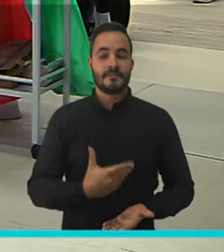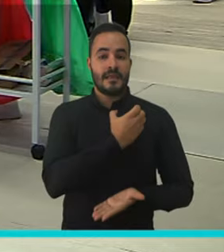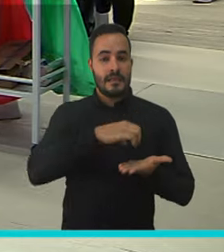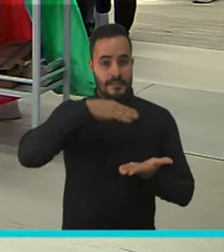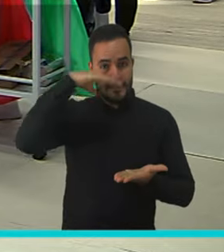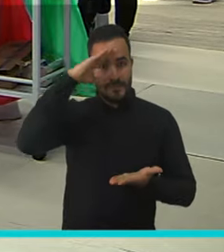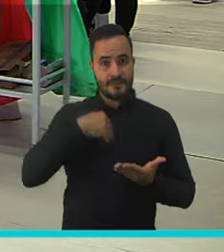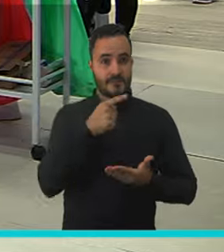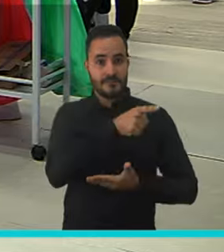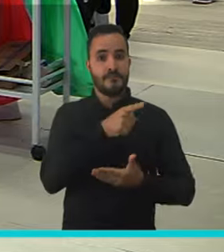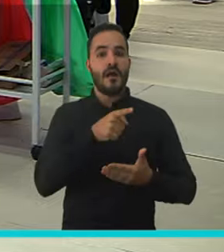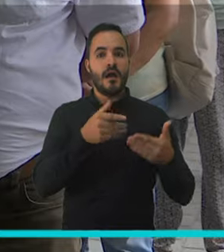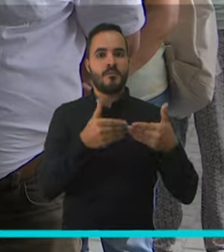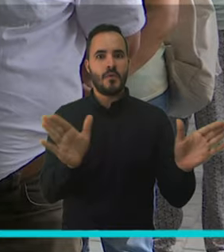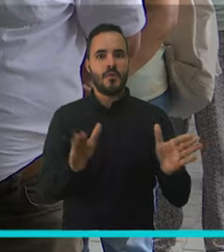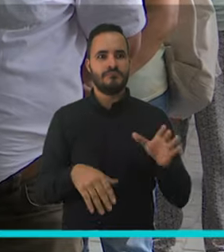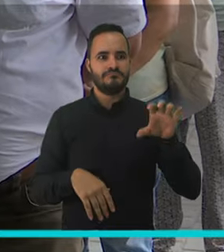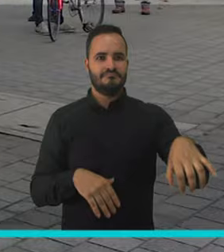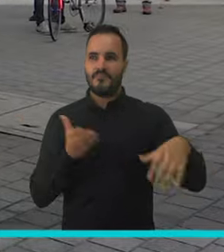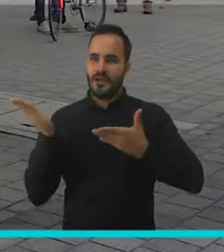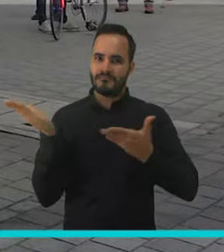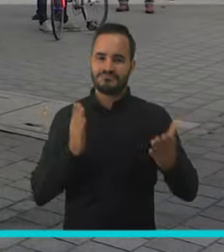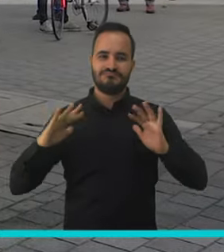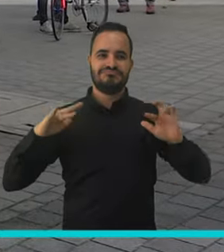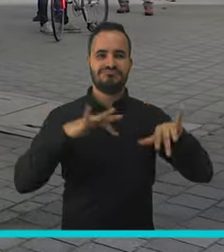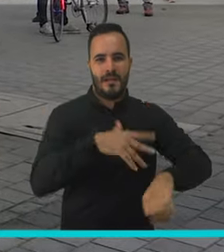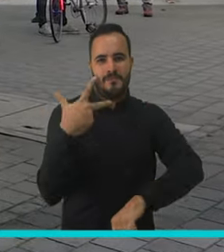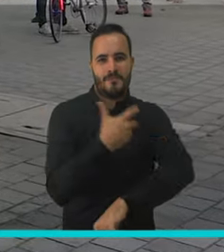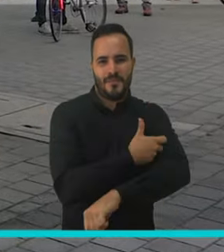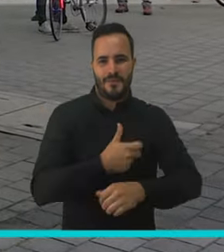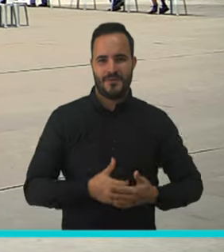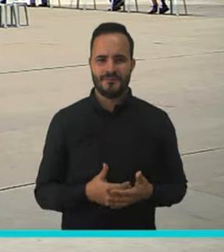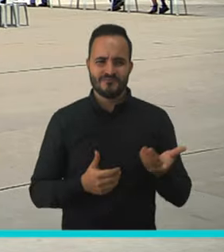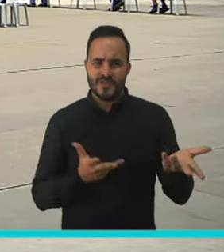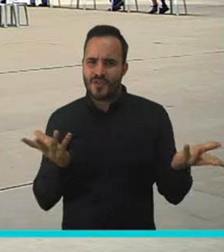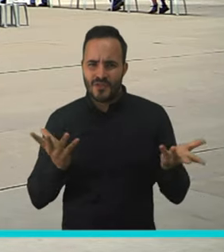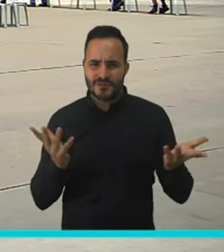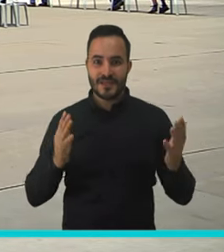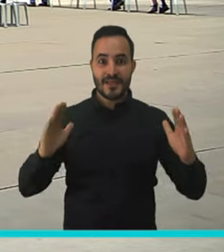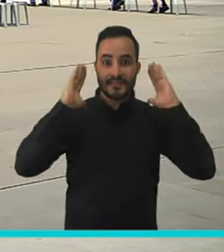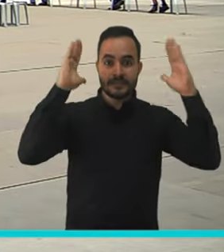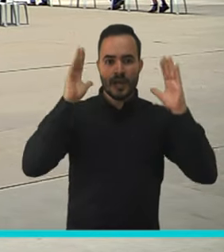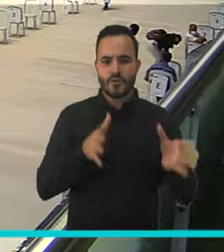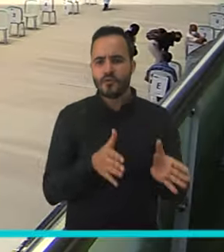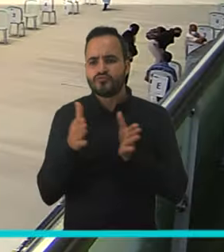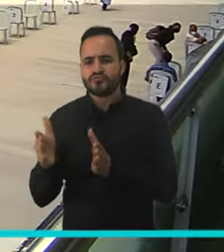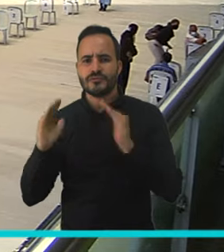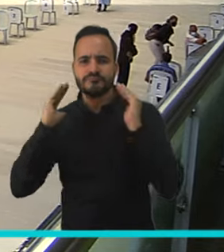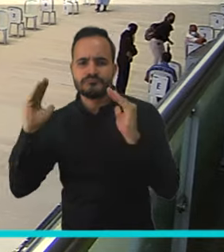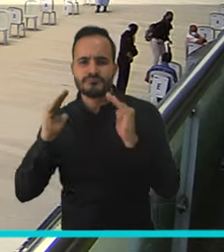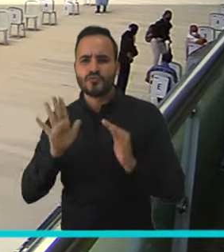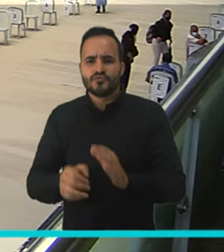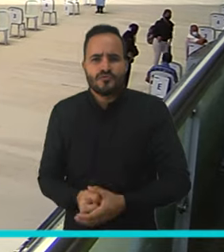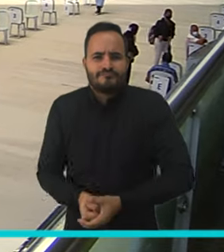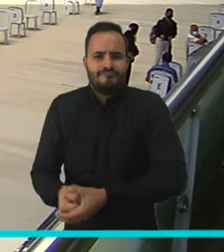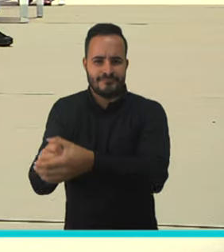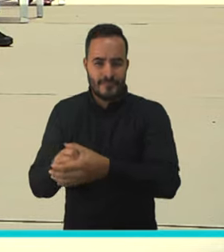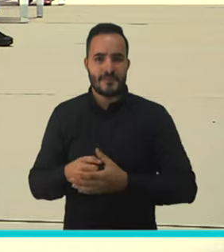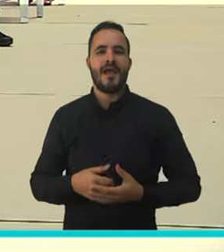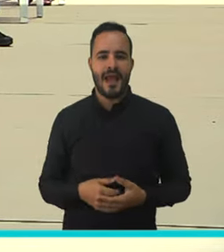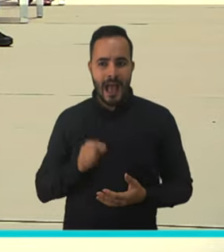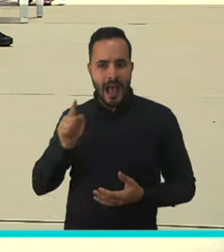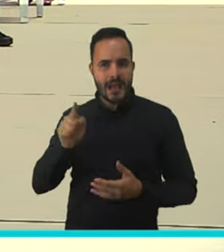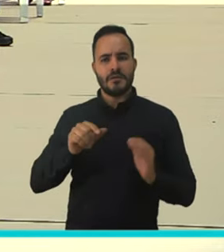La alcaldía de Medellín habilitó un nuevo punto de vacunación masiva, esta vez en el Coliseo de Voleibol Yesid Santos,